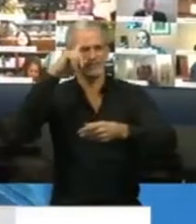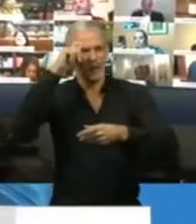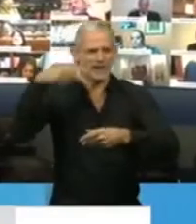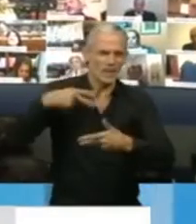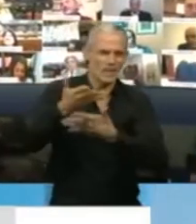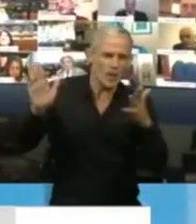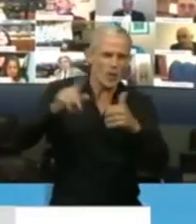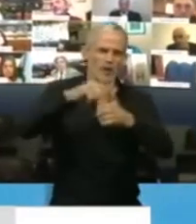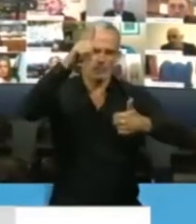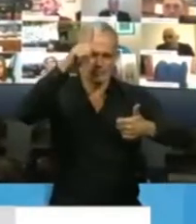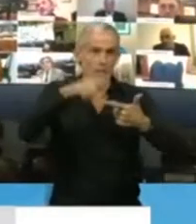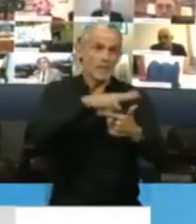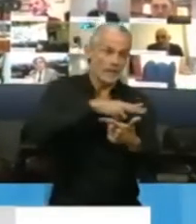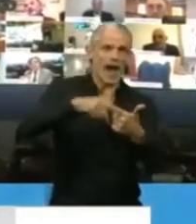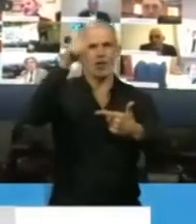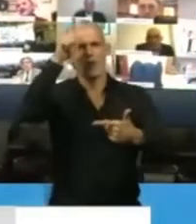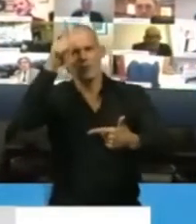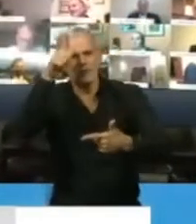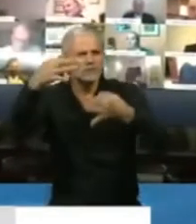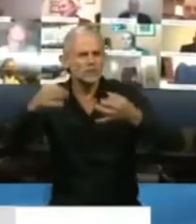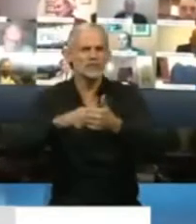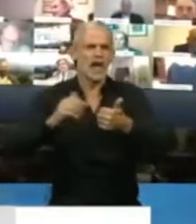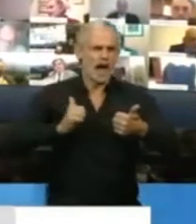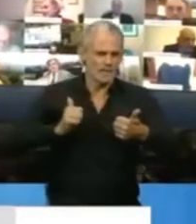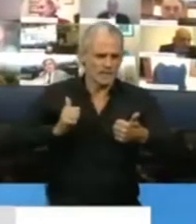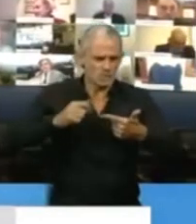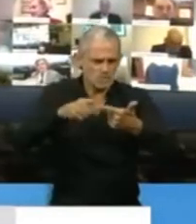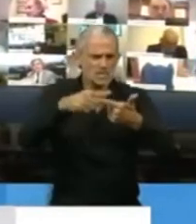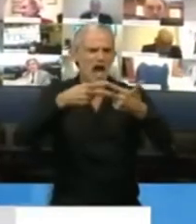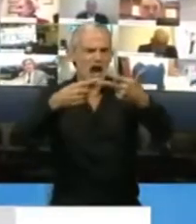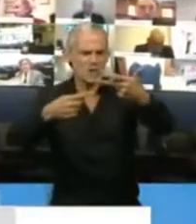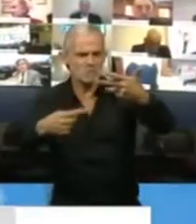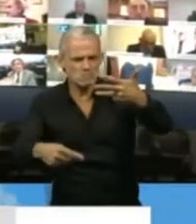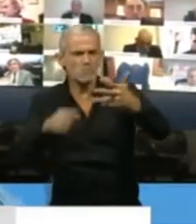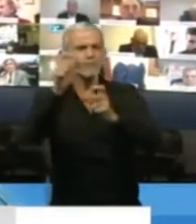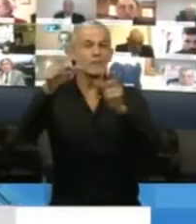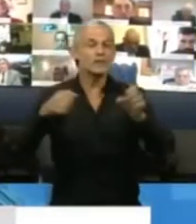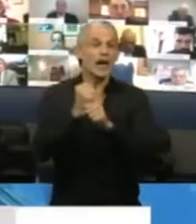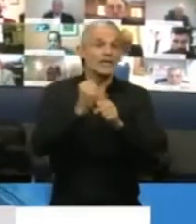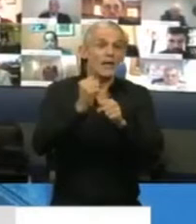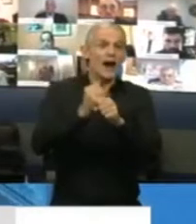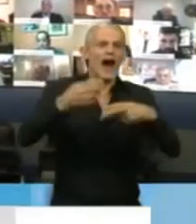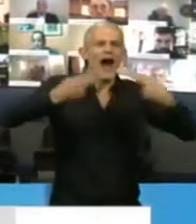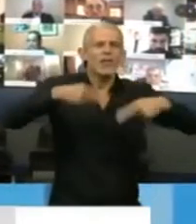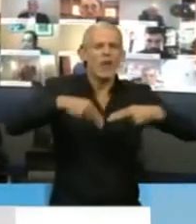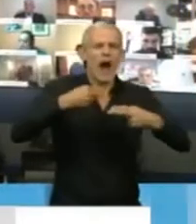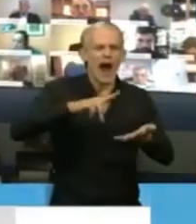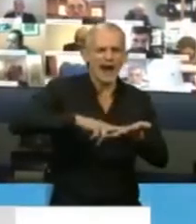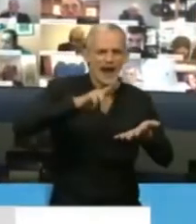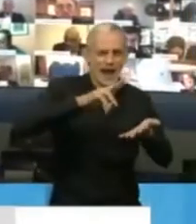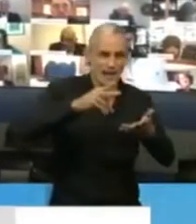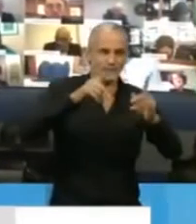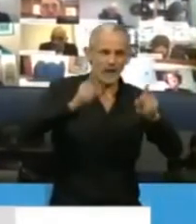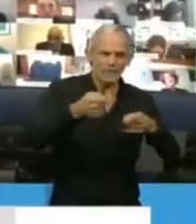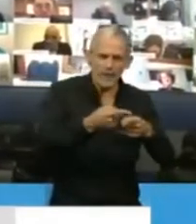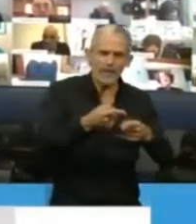las fuerzas de seguridad, las fuerzas armadas, quienes trabajan en migraciones, quienes trabajan en la